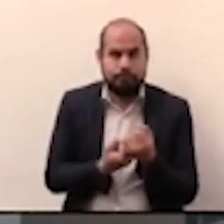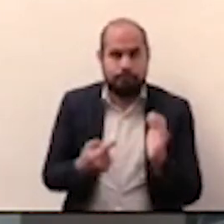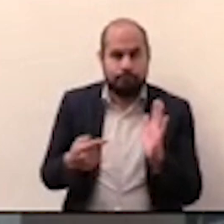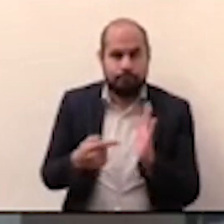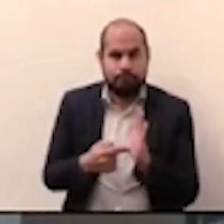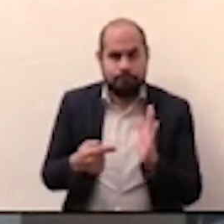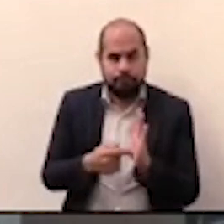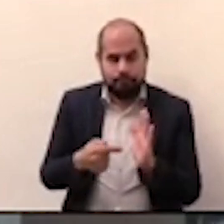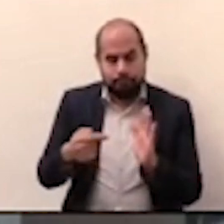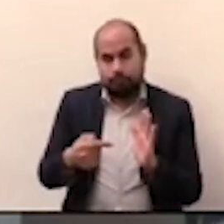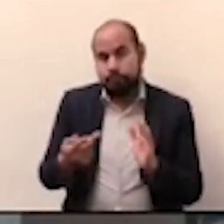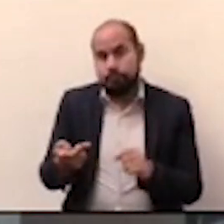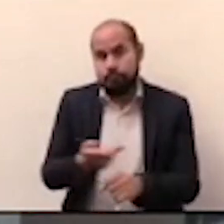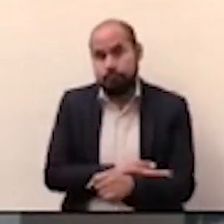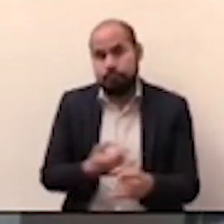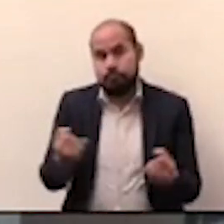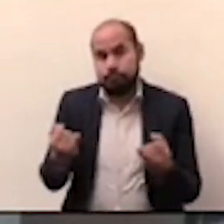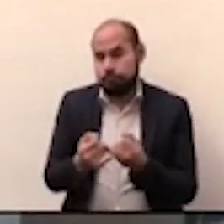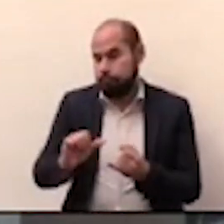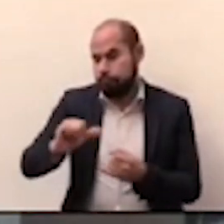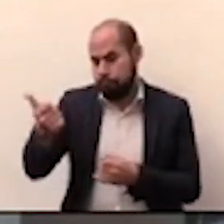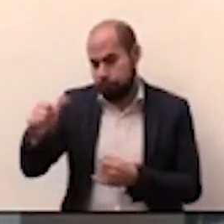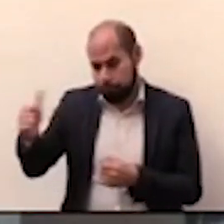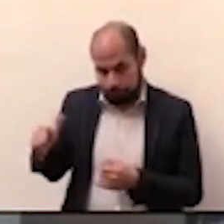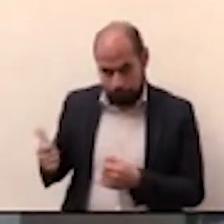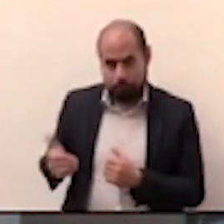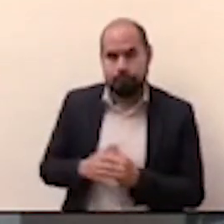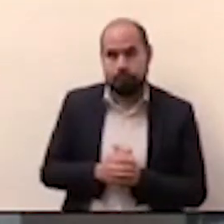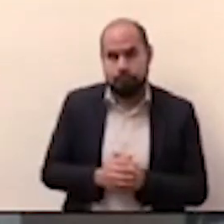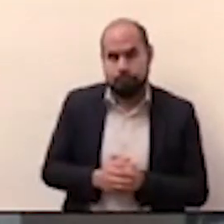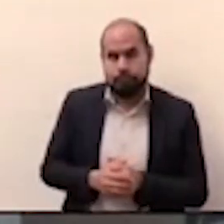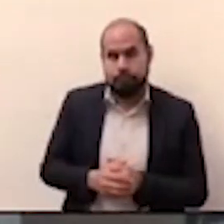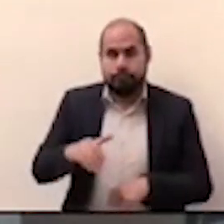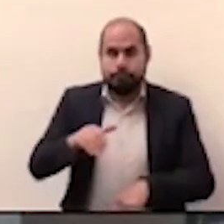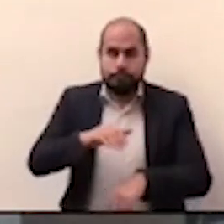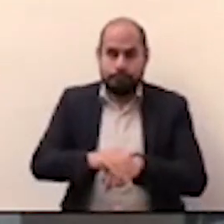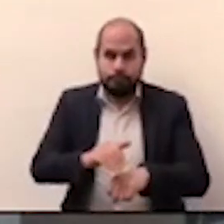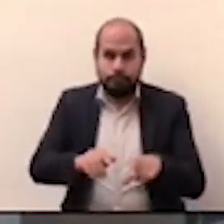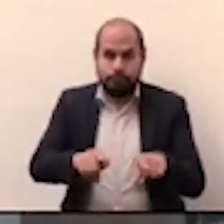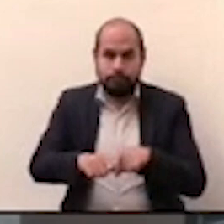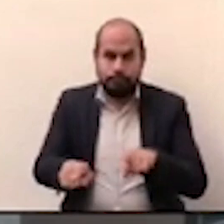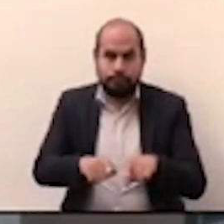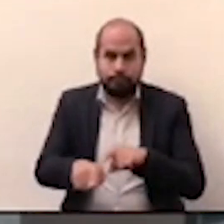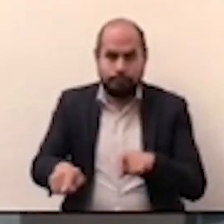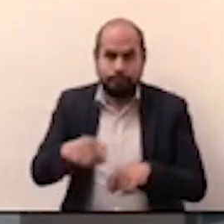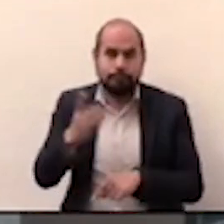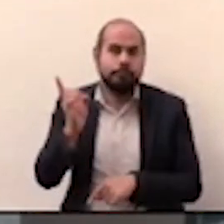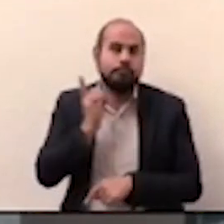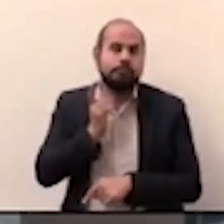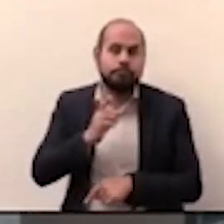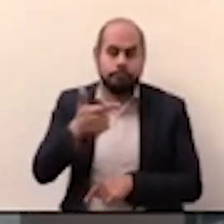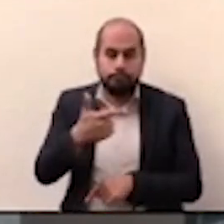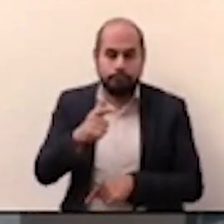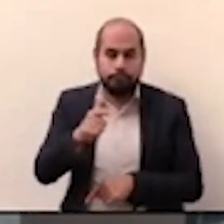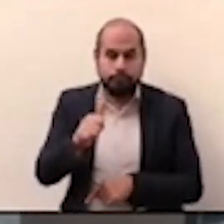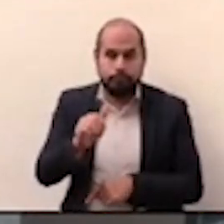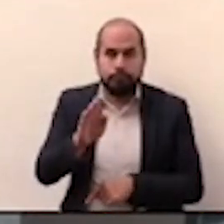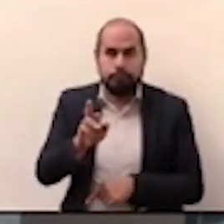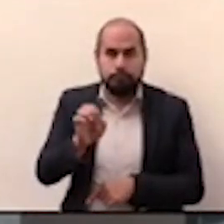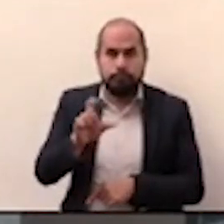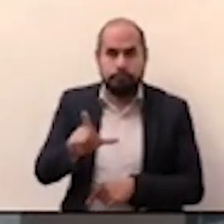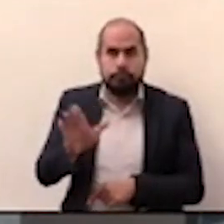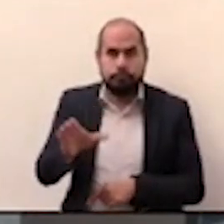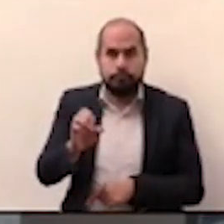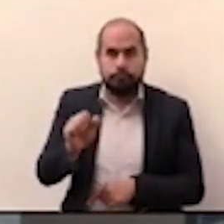otros similares, en aquel entonces, mi amigo y hermano, el diputado Gabriel Osvaldo Jiménez López,